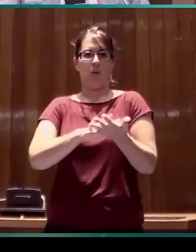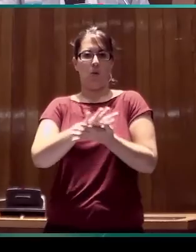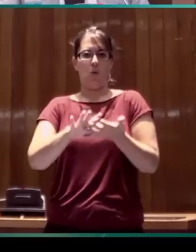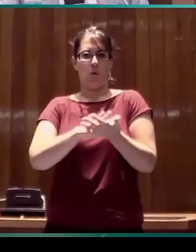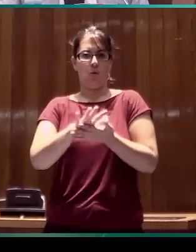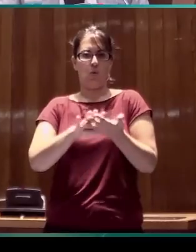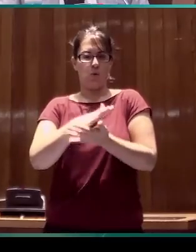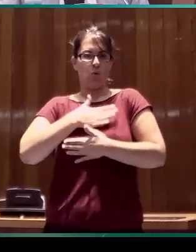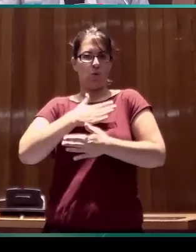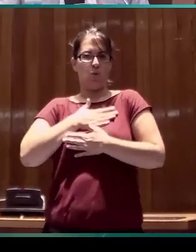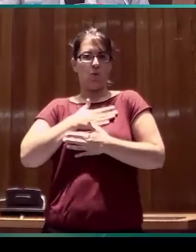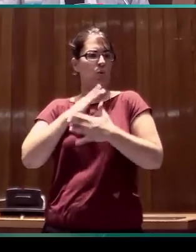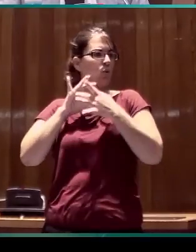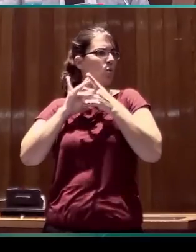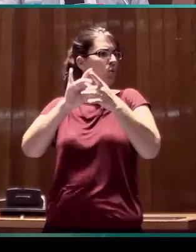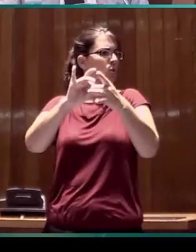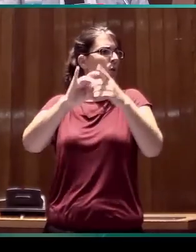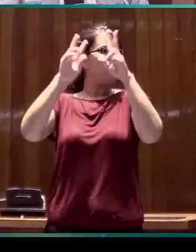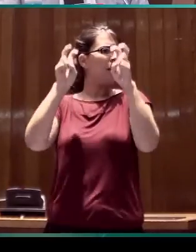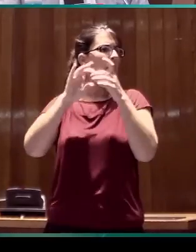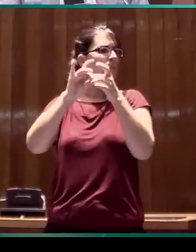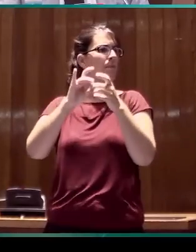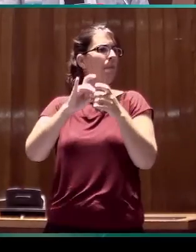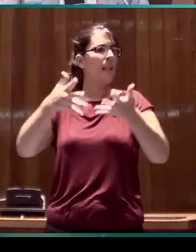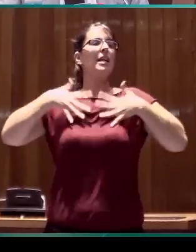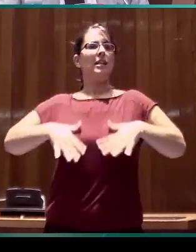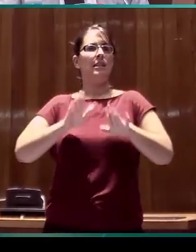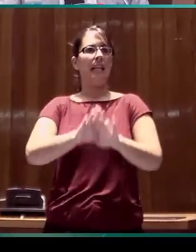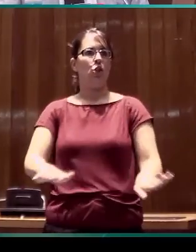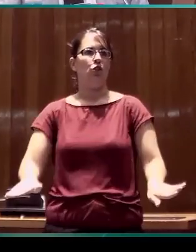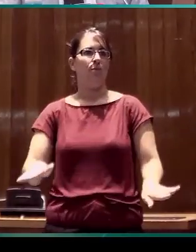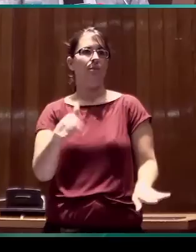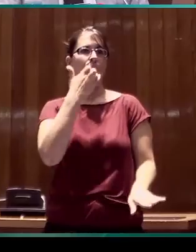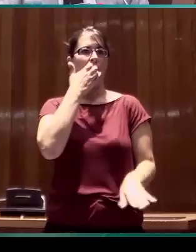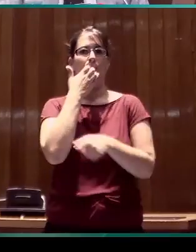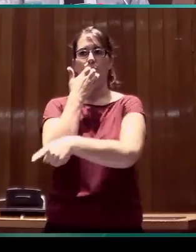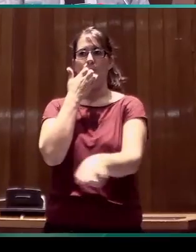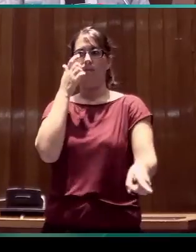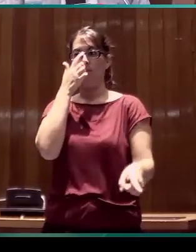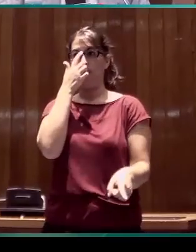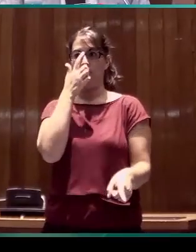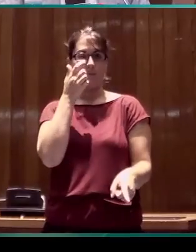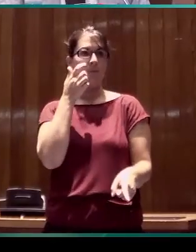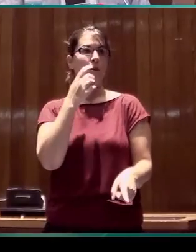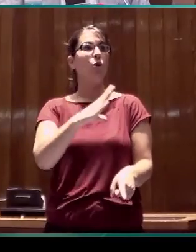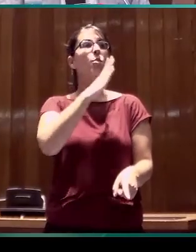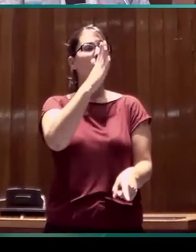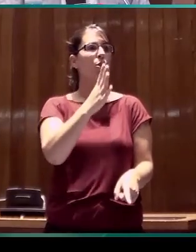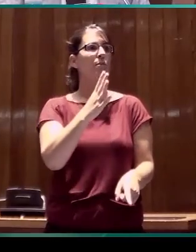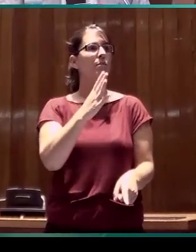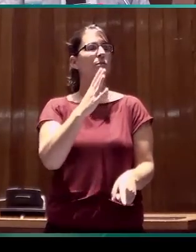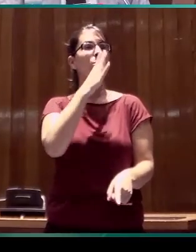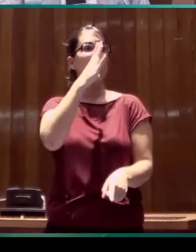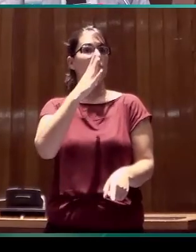en lo que respecta a su normalización, como es la adquisición infantil, por los efectos que ello puede tener en la